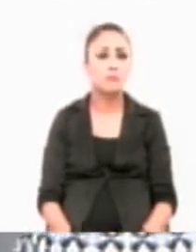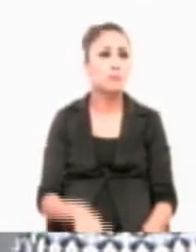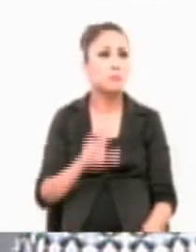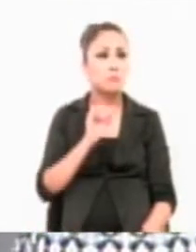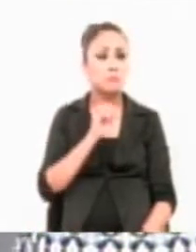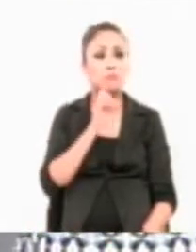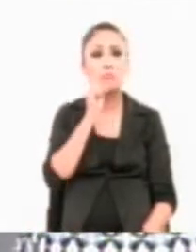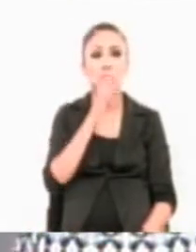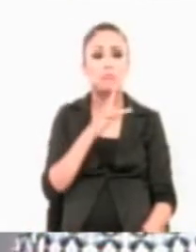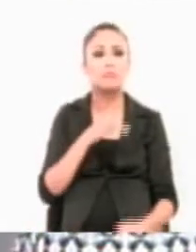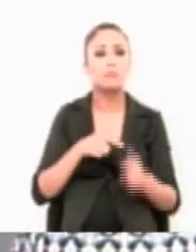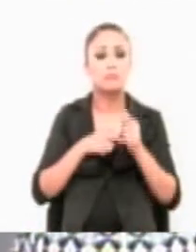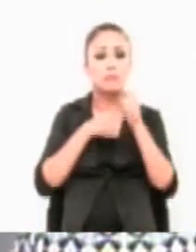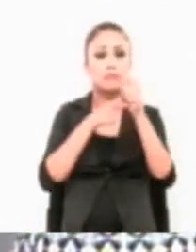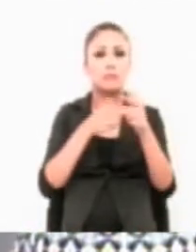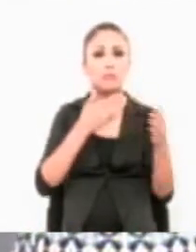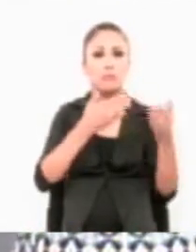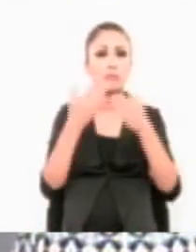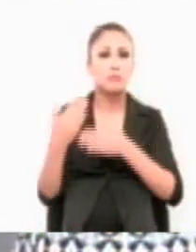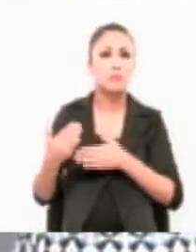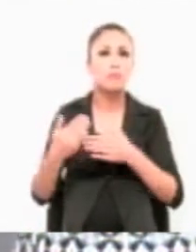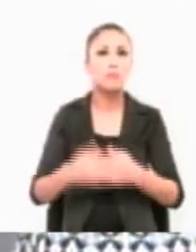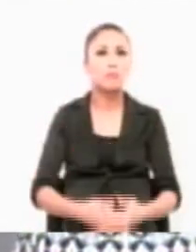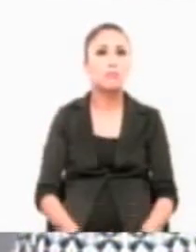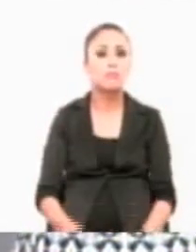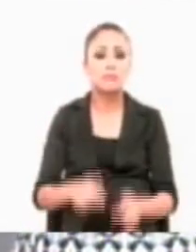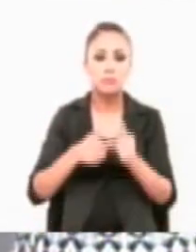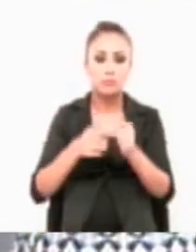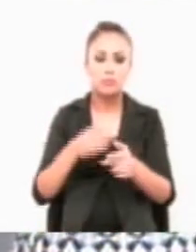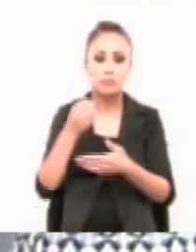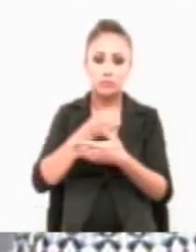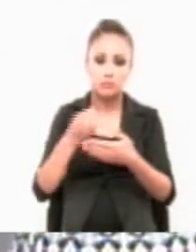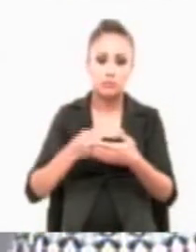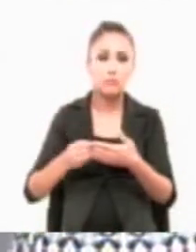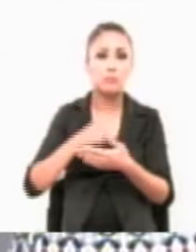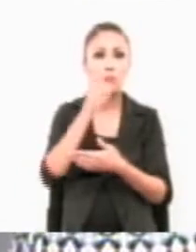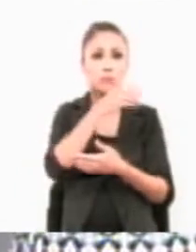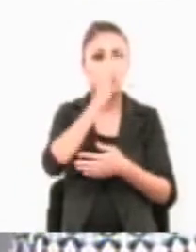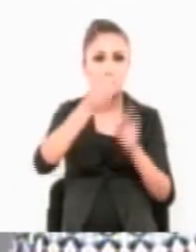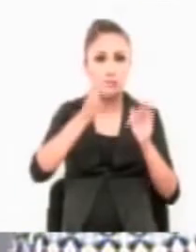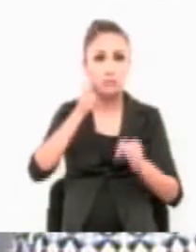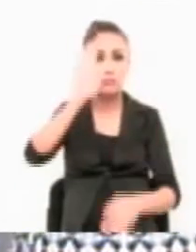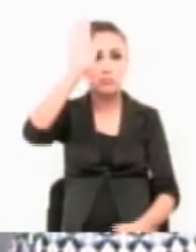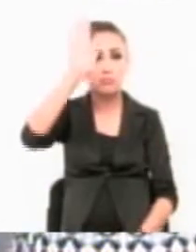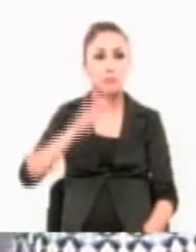Al no haber comentario, someto a votación de consejeras y consejeros del orden del día. Por favor, si lo aprueba, levante su mano.